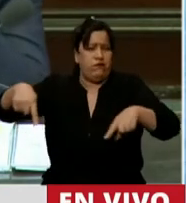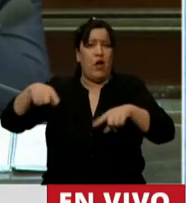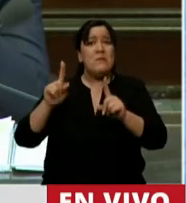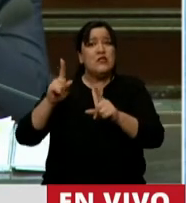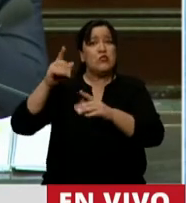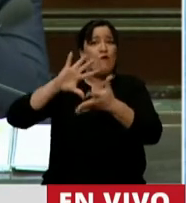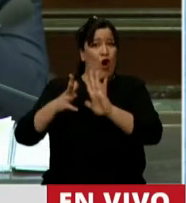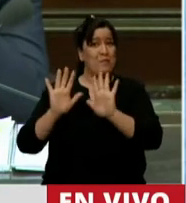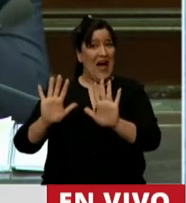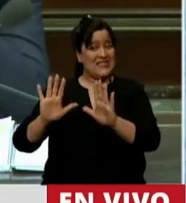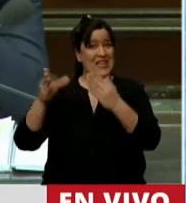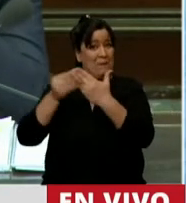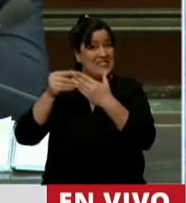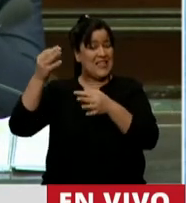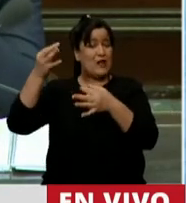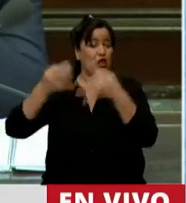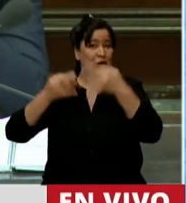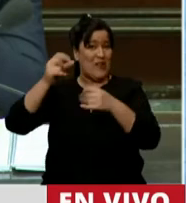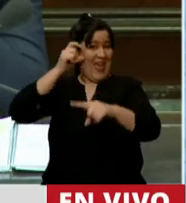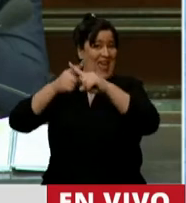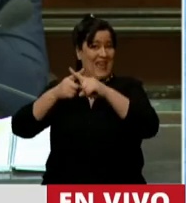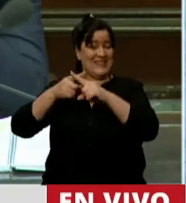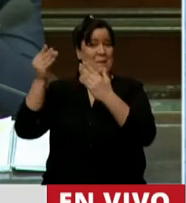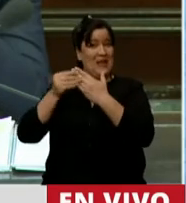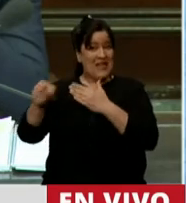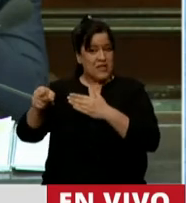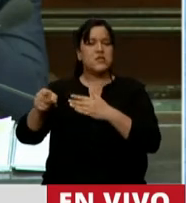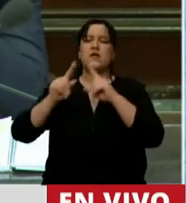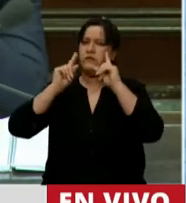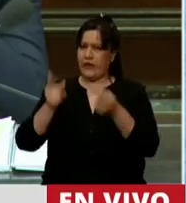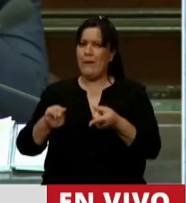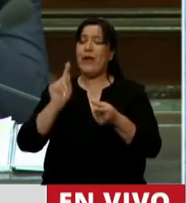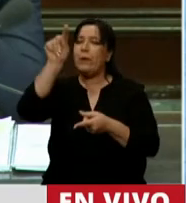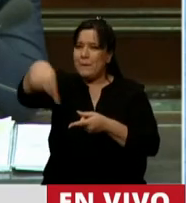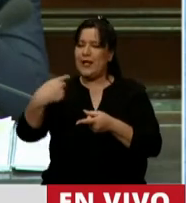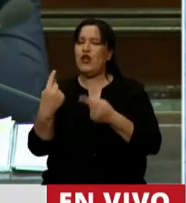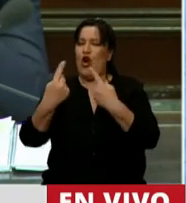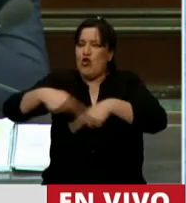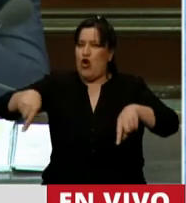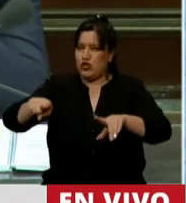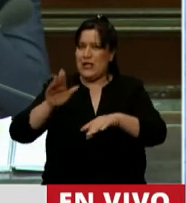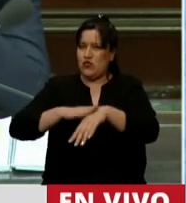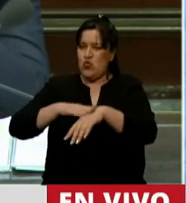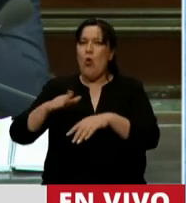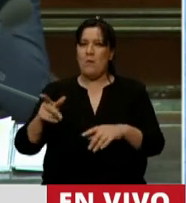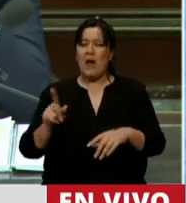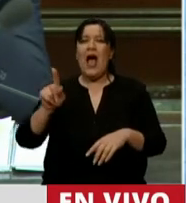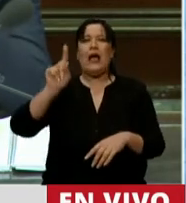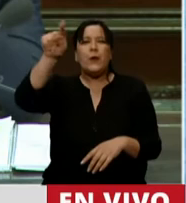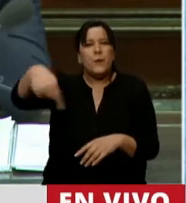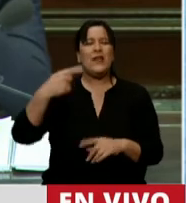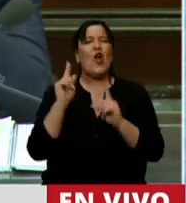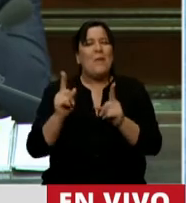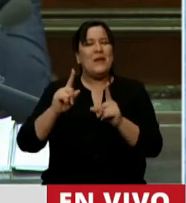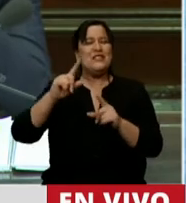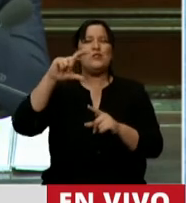Esos discursos tuvieron, por supuesto, consecuencias, señor presidente. Esos discursos generaron la doctrina chocobar, de